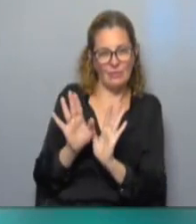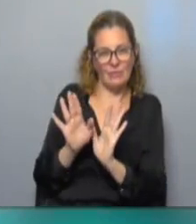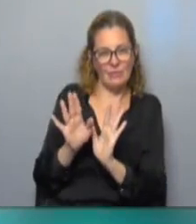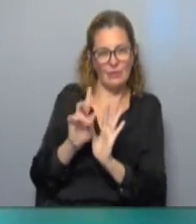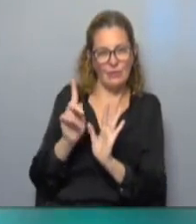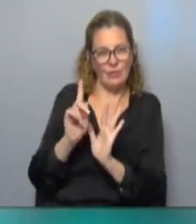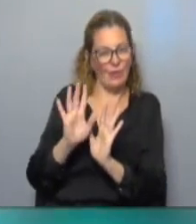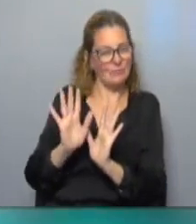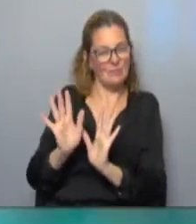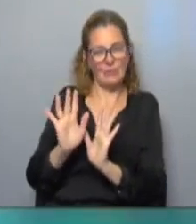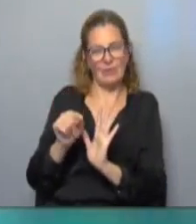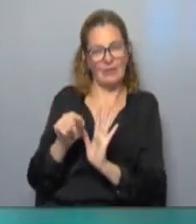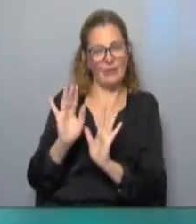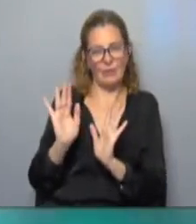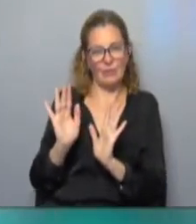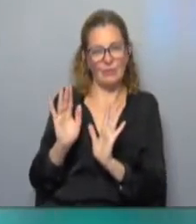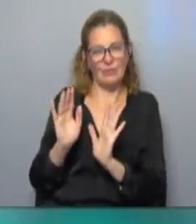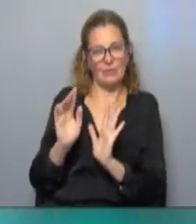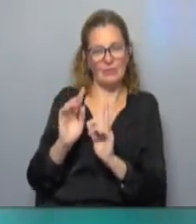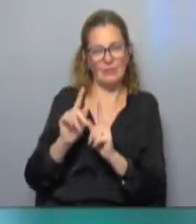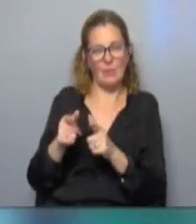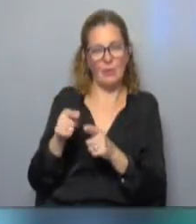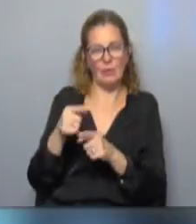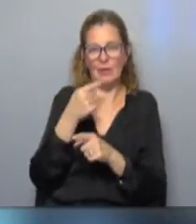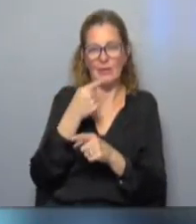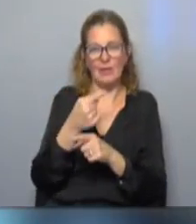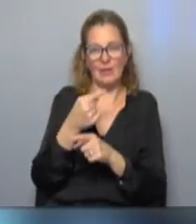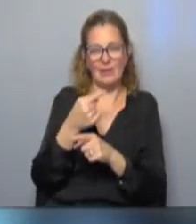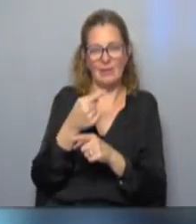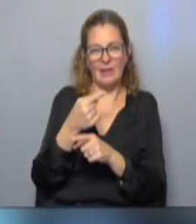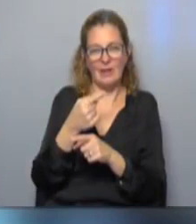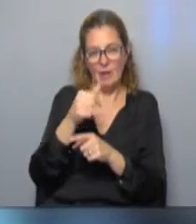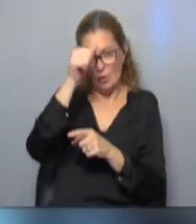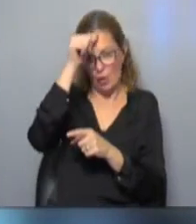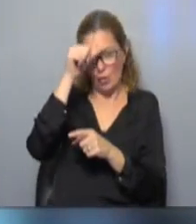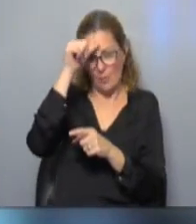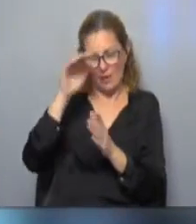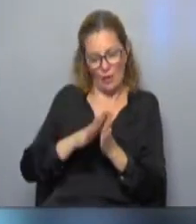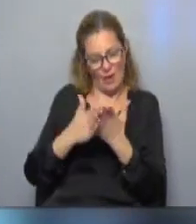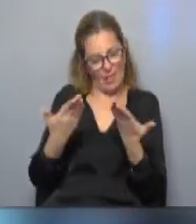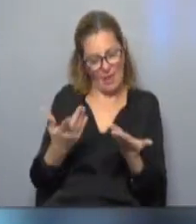Cuba no es eso Cuba tampoco es lo que se dice en los editoriales de los domingos del país